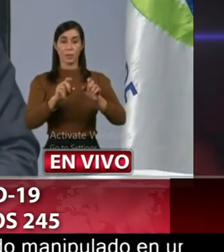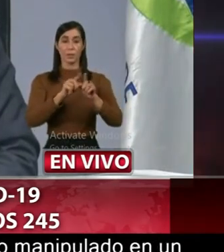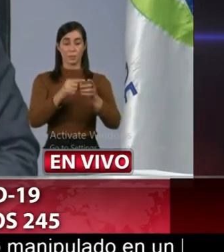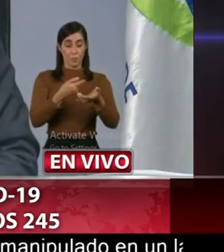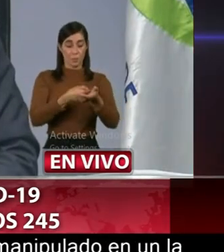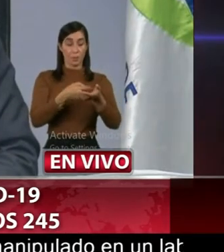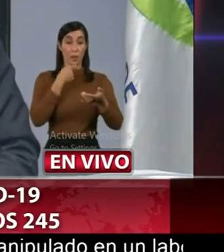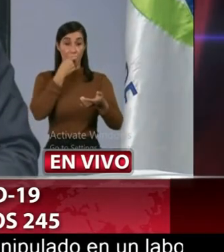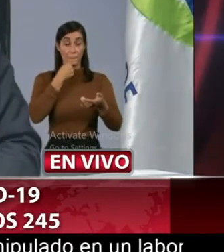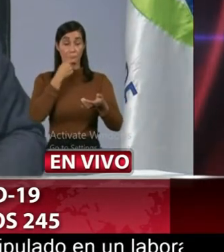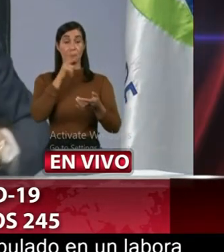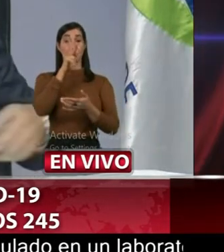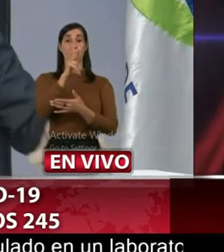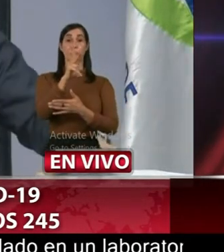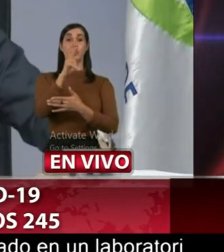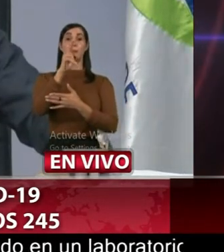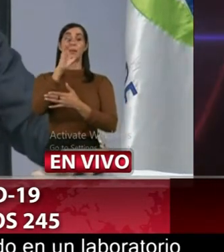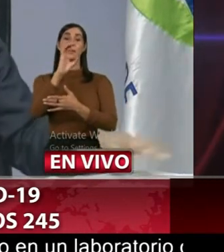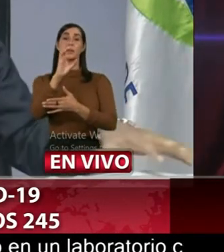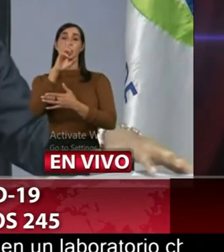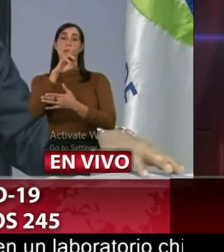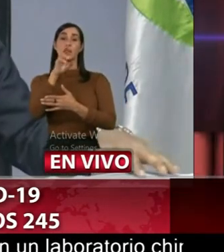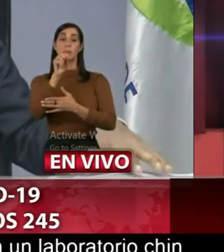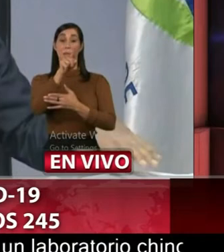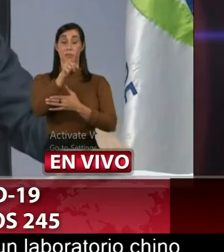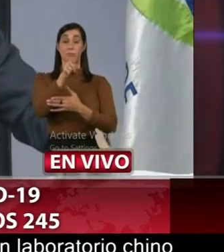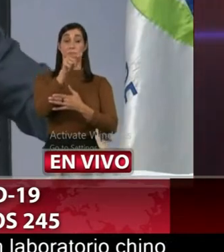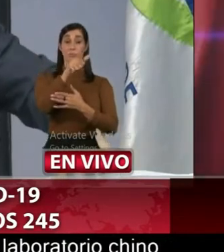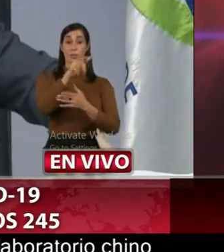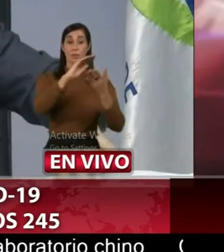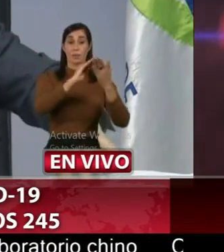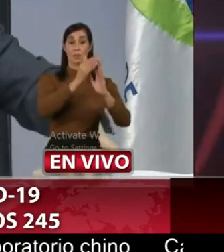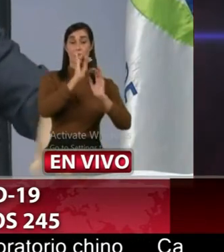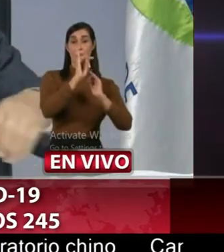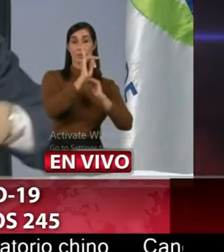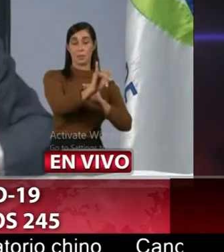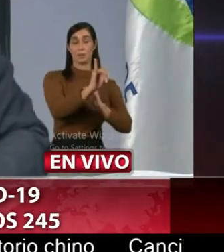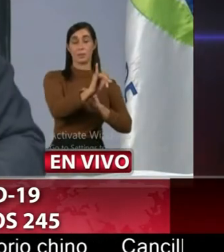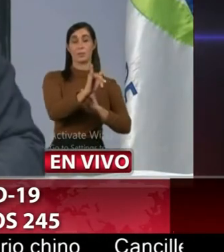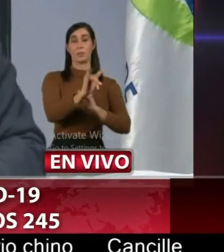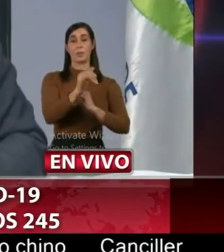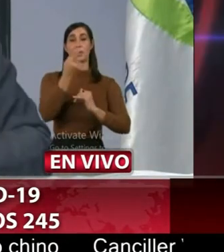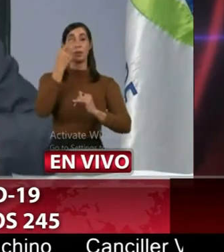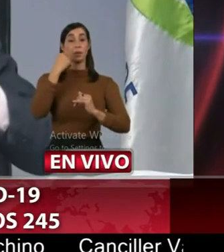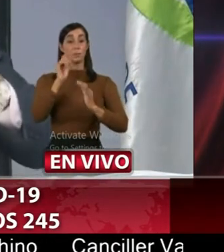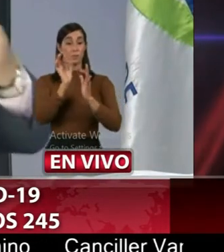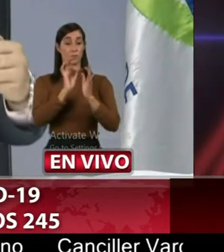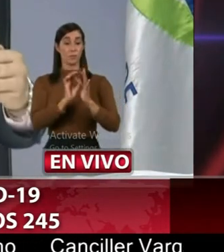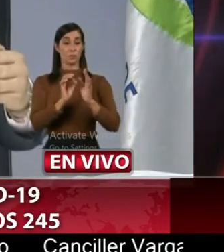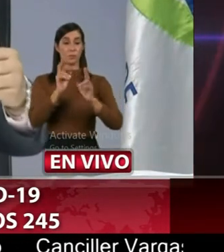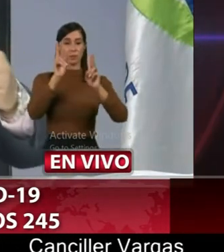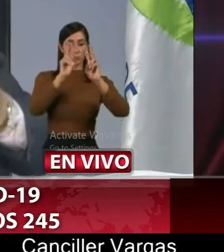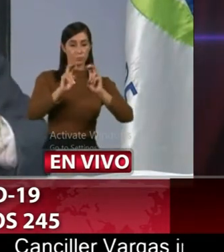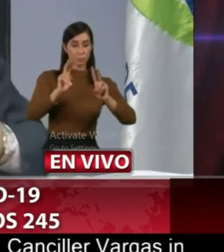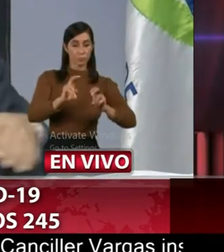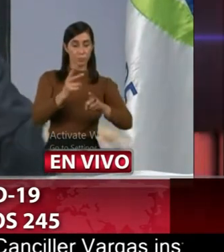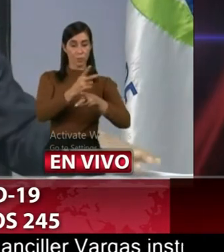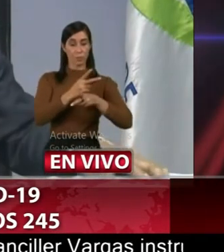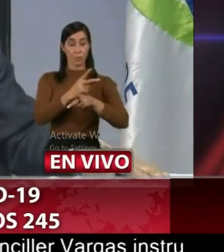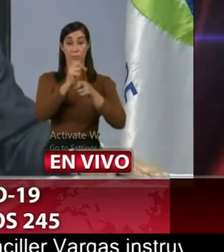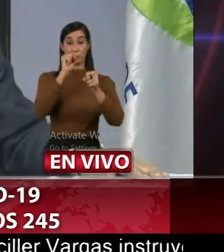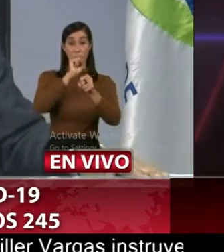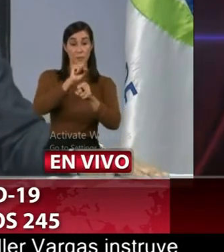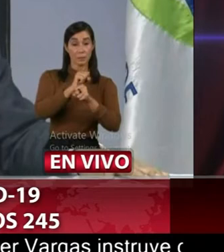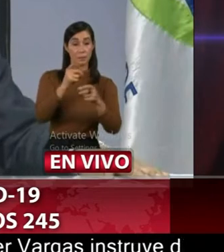en la ciudad de manera que las medidas que se están tomando lo que